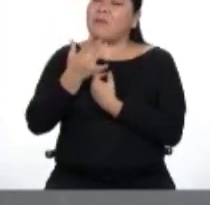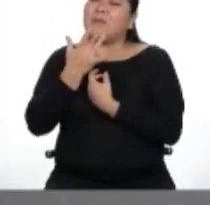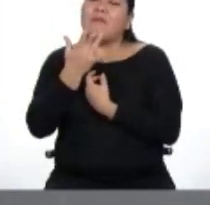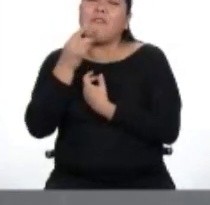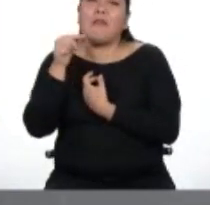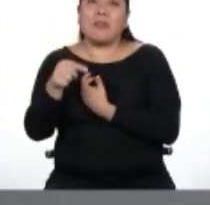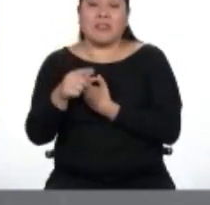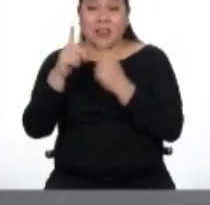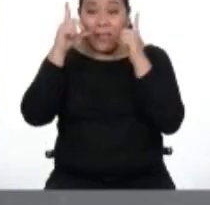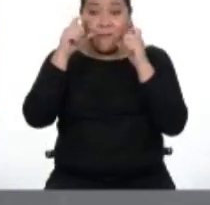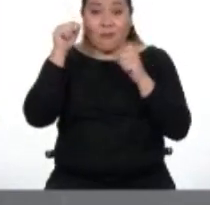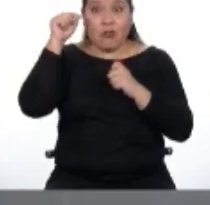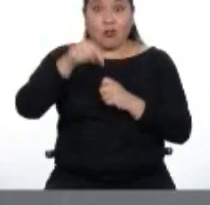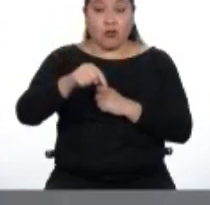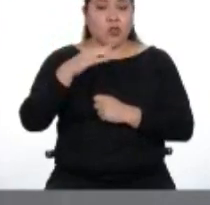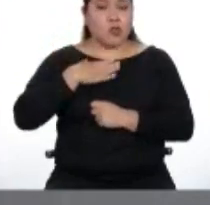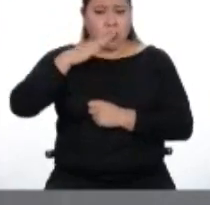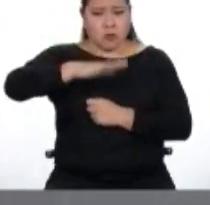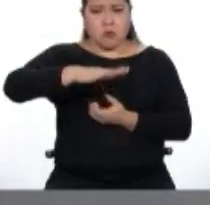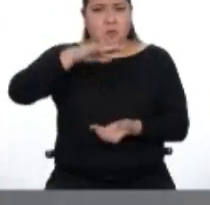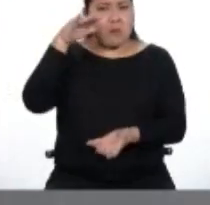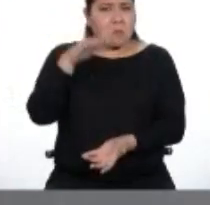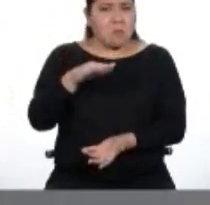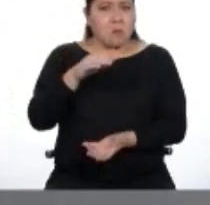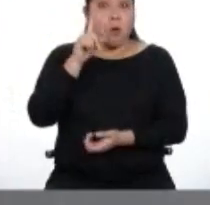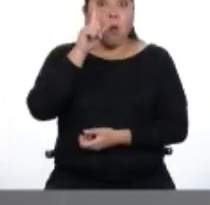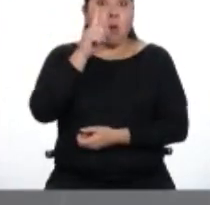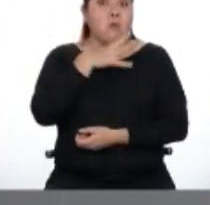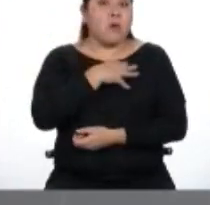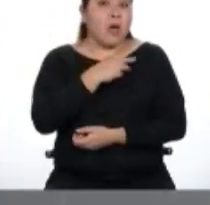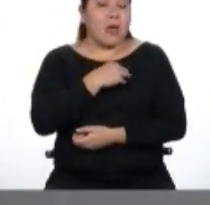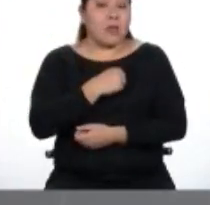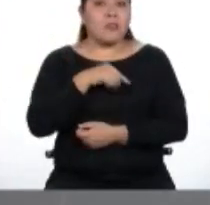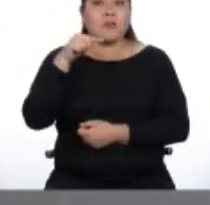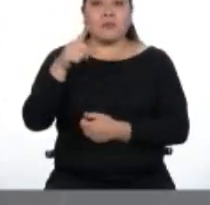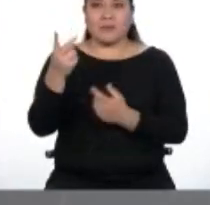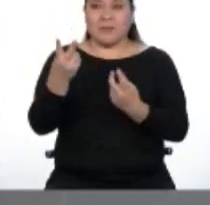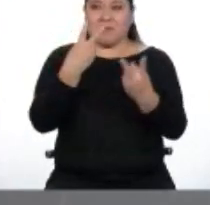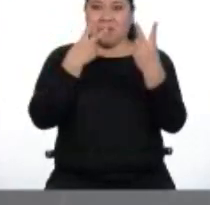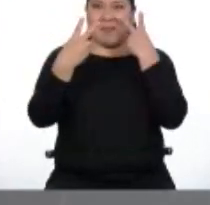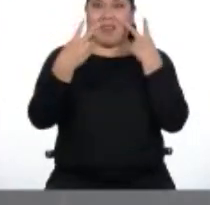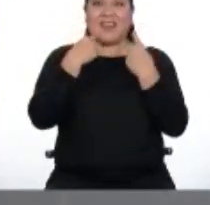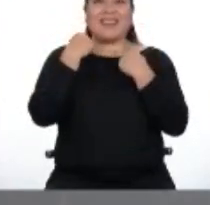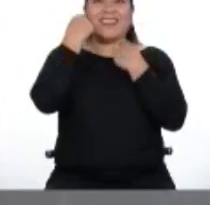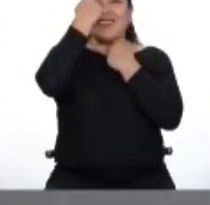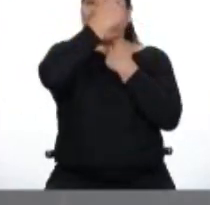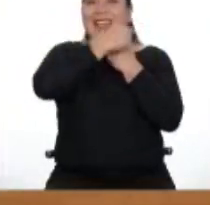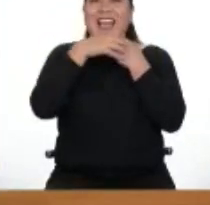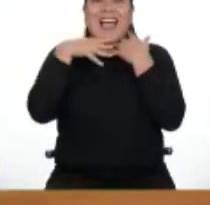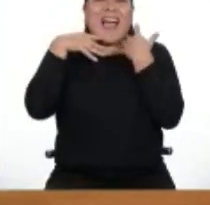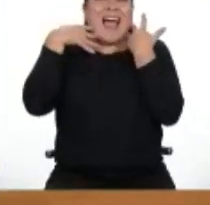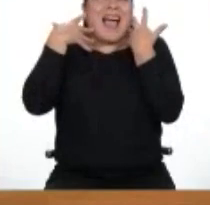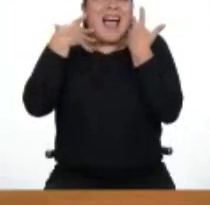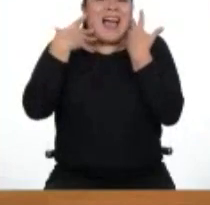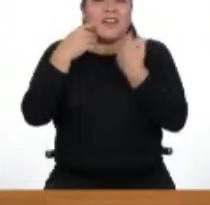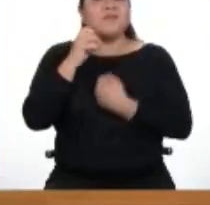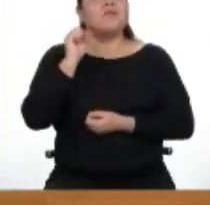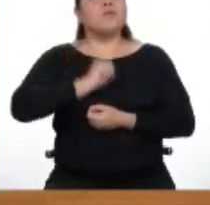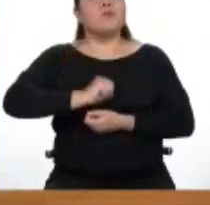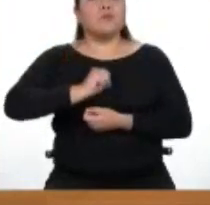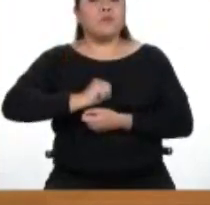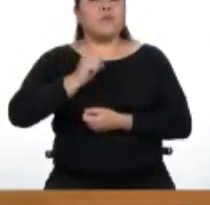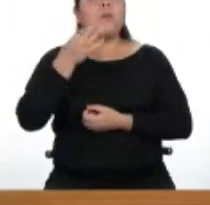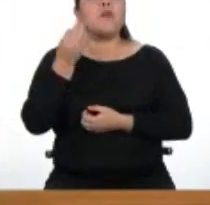En la foto, a pesar de que era un niño pequeño de solo un año, se me veía genuinamente alegre. Porque esas